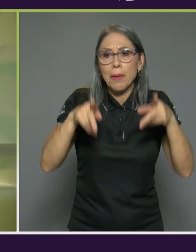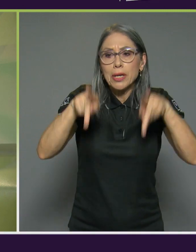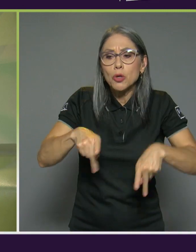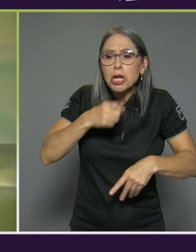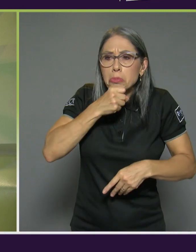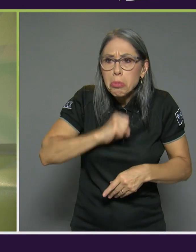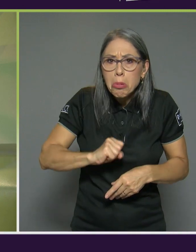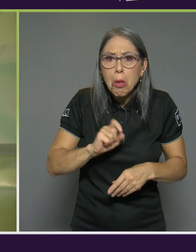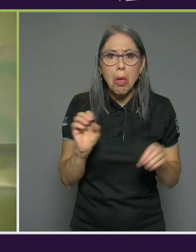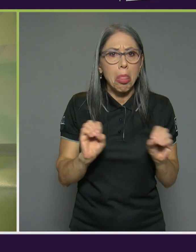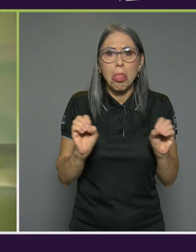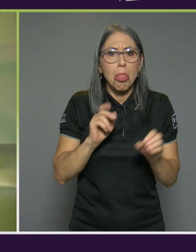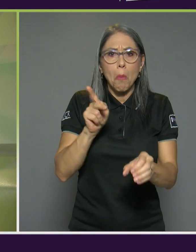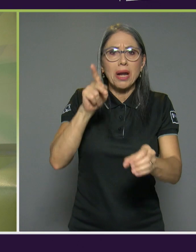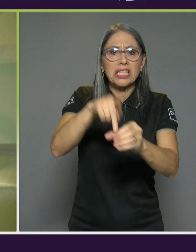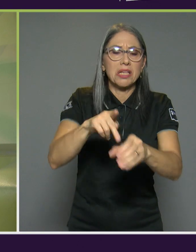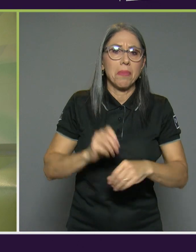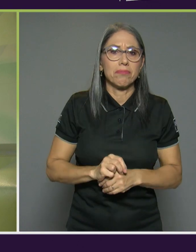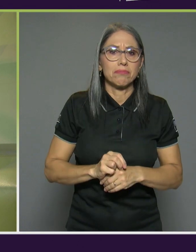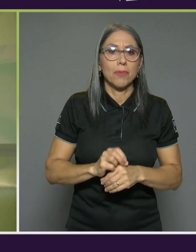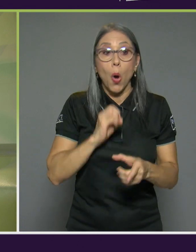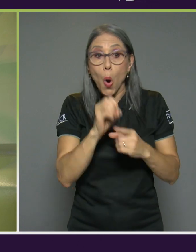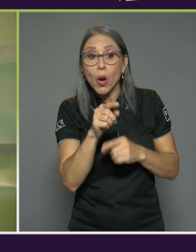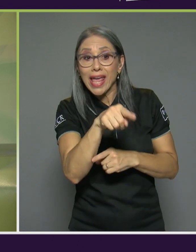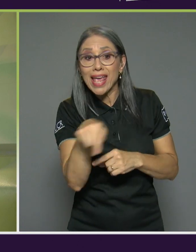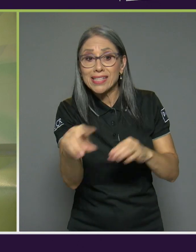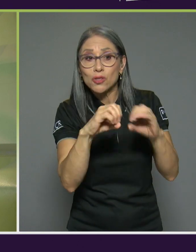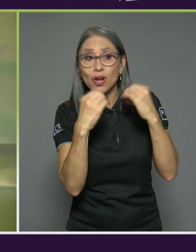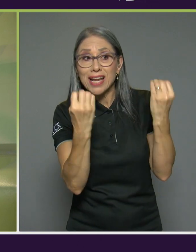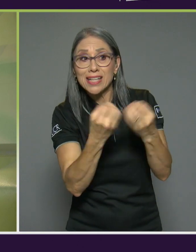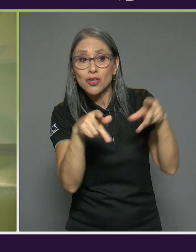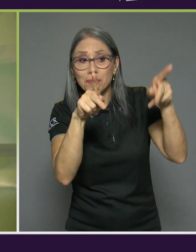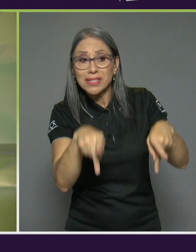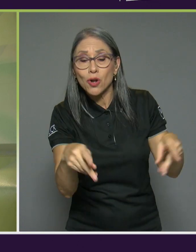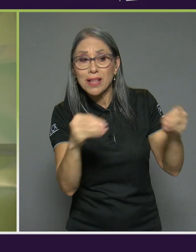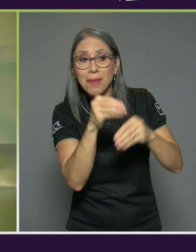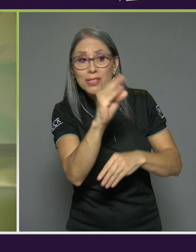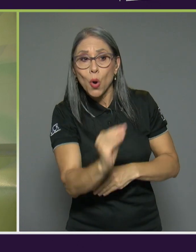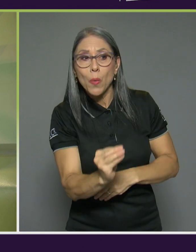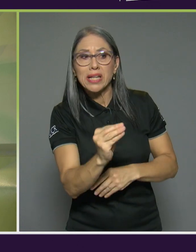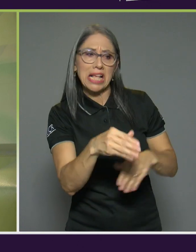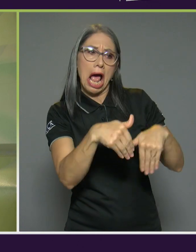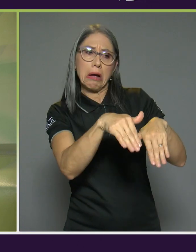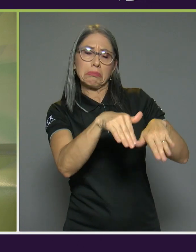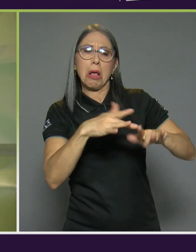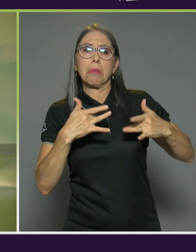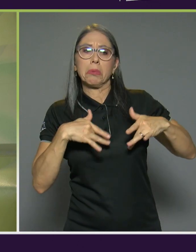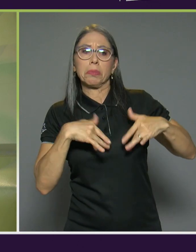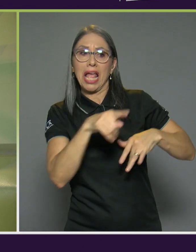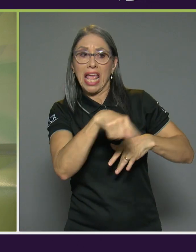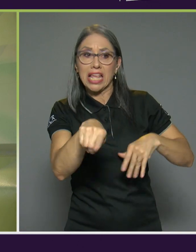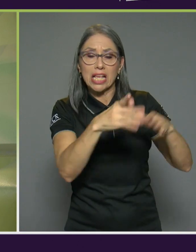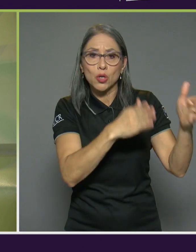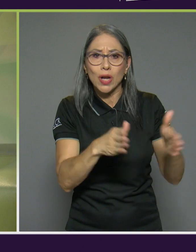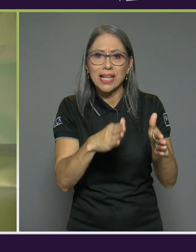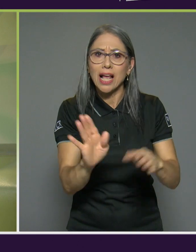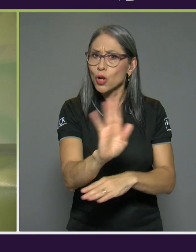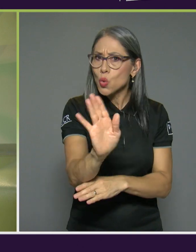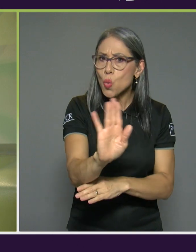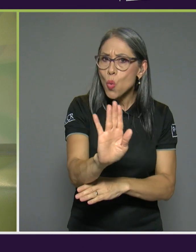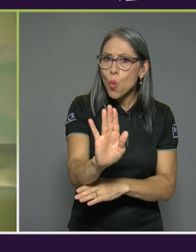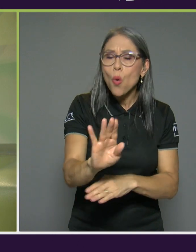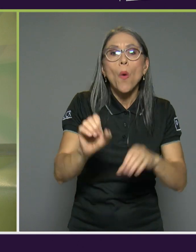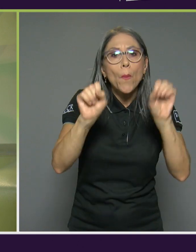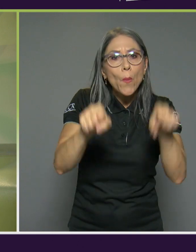o de repente está conformadas por personas más jóvenes a entonces esas son las que se tienen que organizar no y es aprovechar ese potencial de las personas adultas